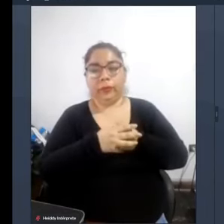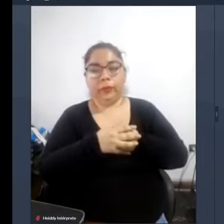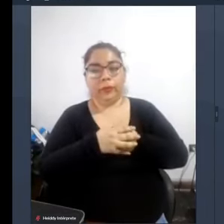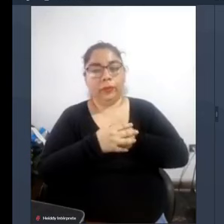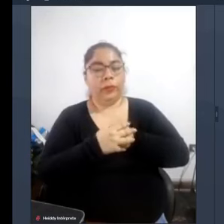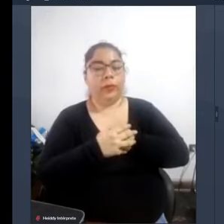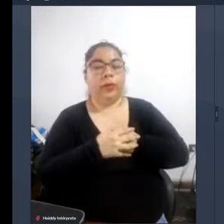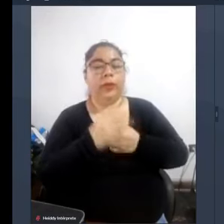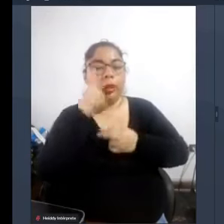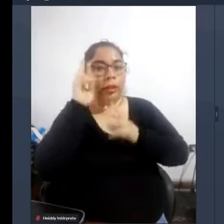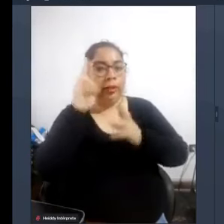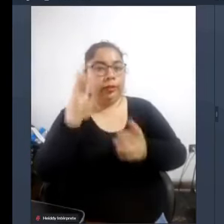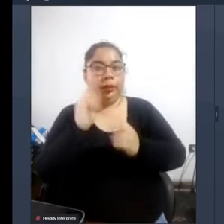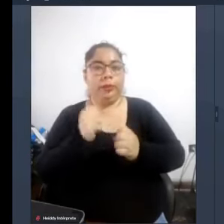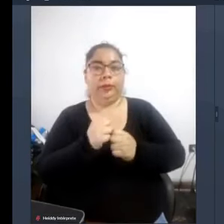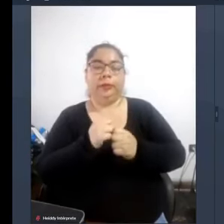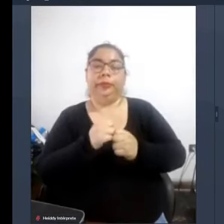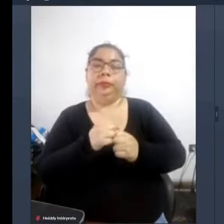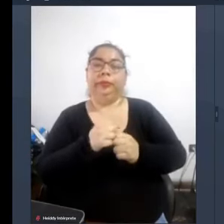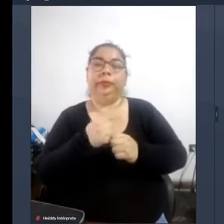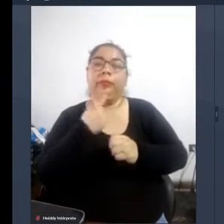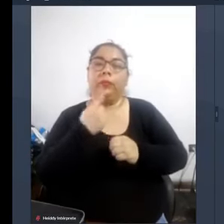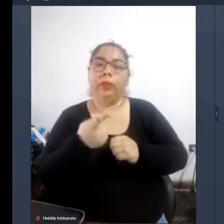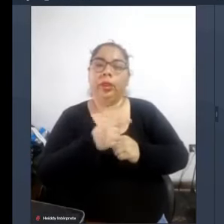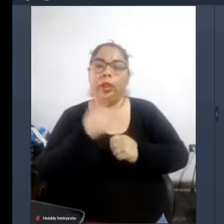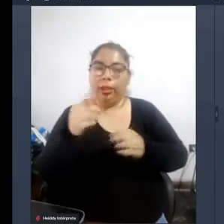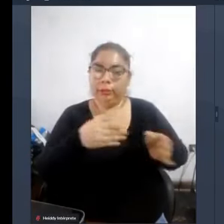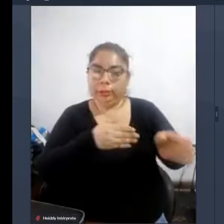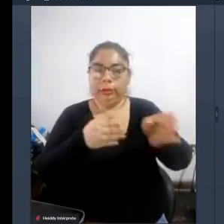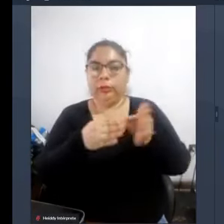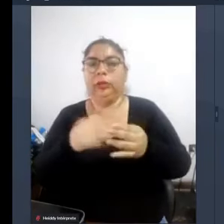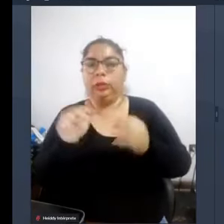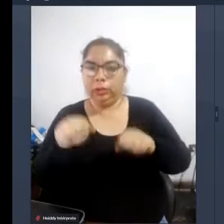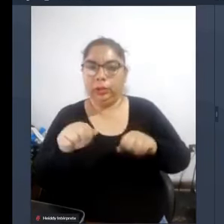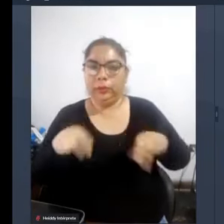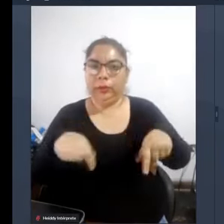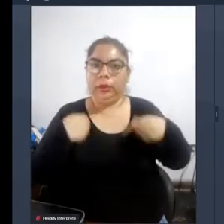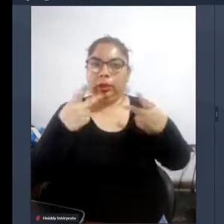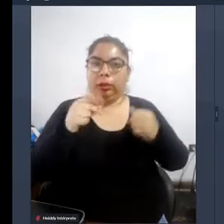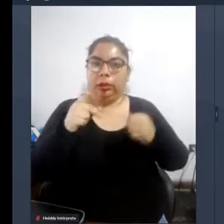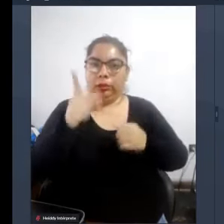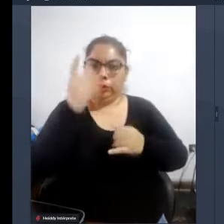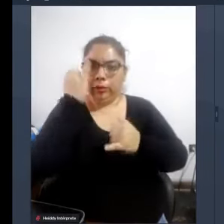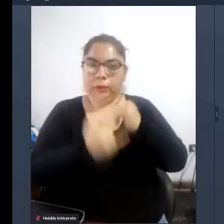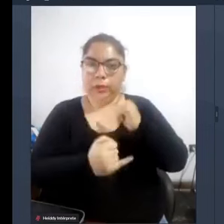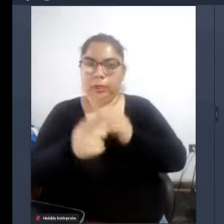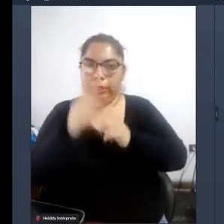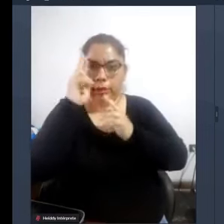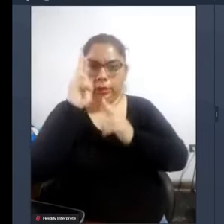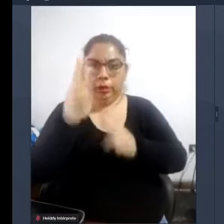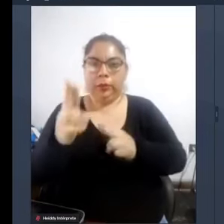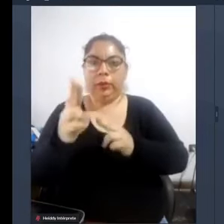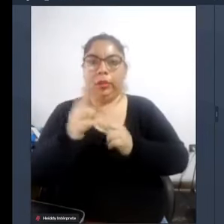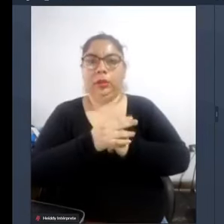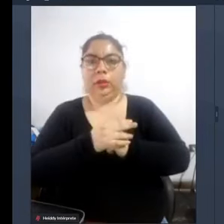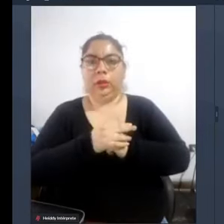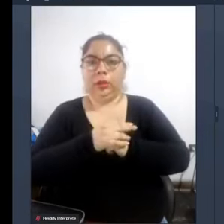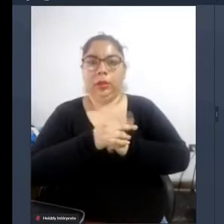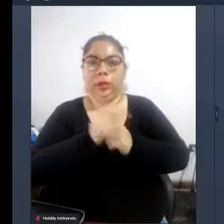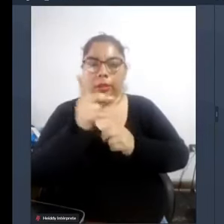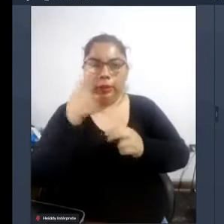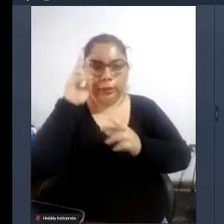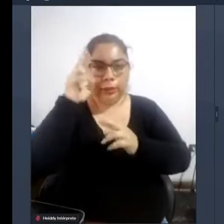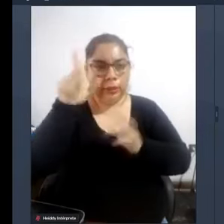¿verdad? y esto justamente de de la accesibilidad también obviamente es una de las finalidades el respeto al libre tránsito de las